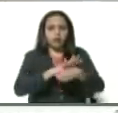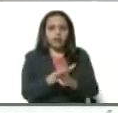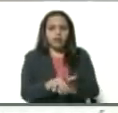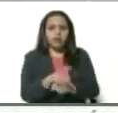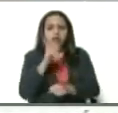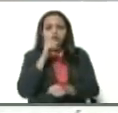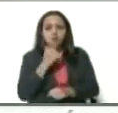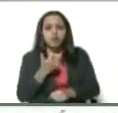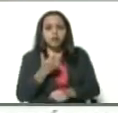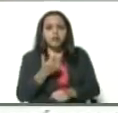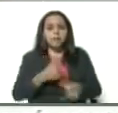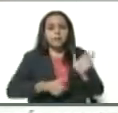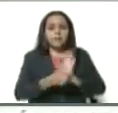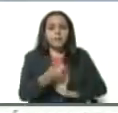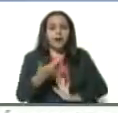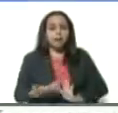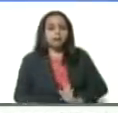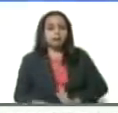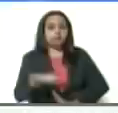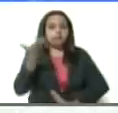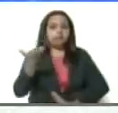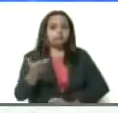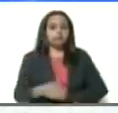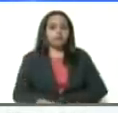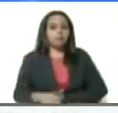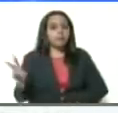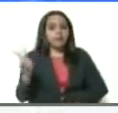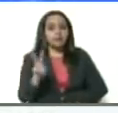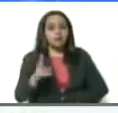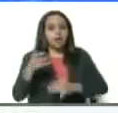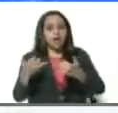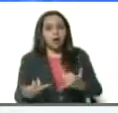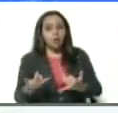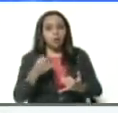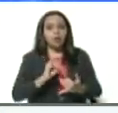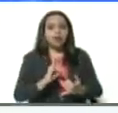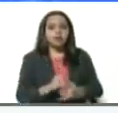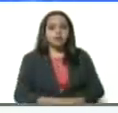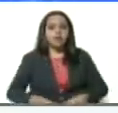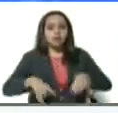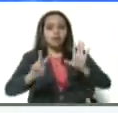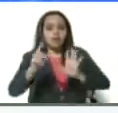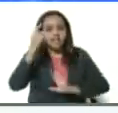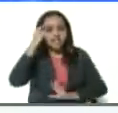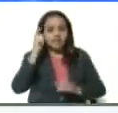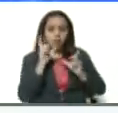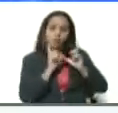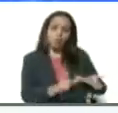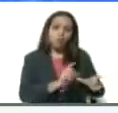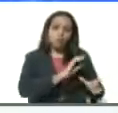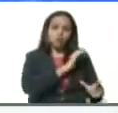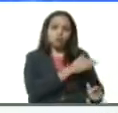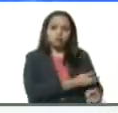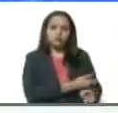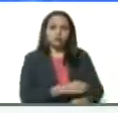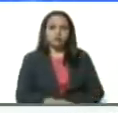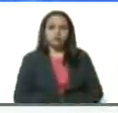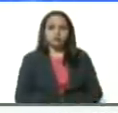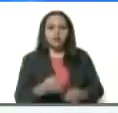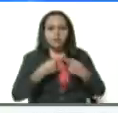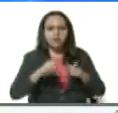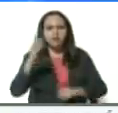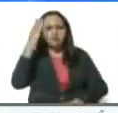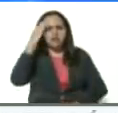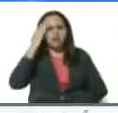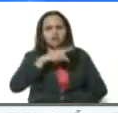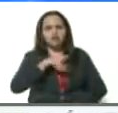llegado a su pico. Y por eso, bueno, Venezuela, justo estamos en los siete días de cuarentena radical, pero sabemos